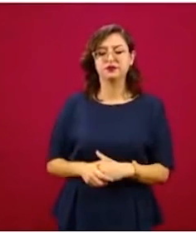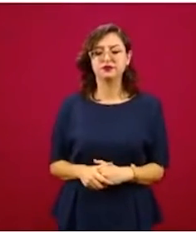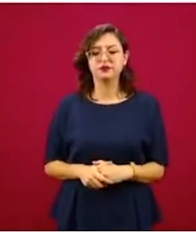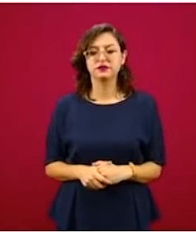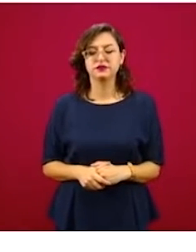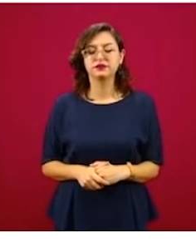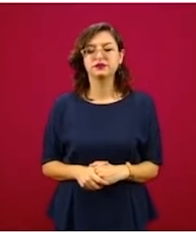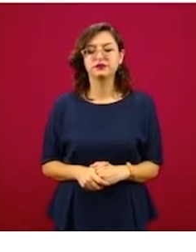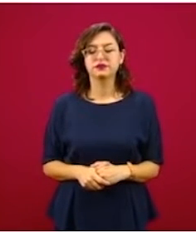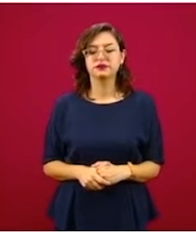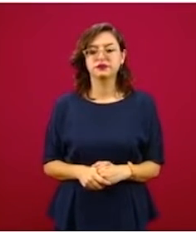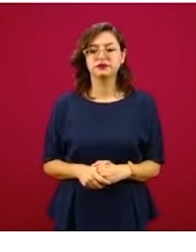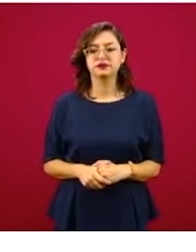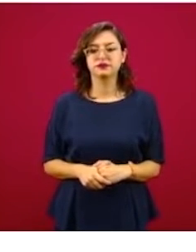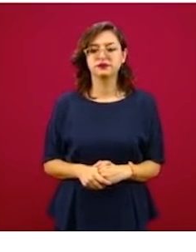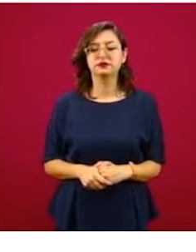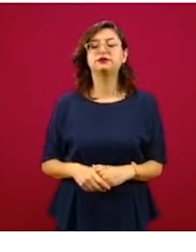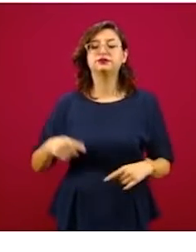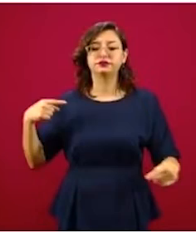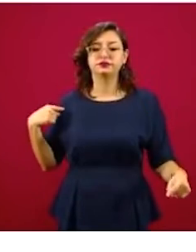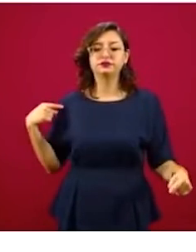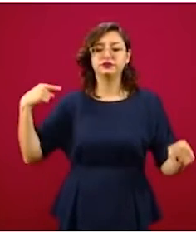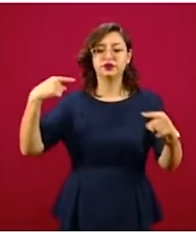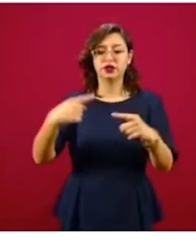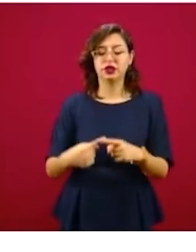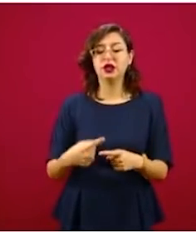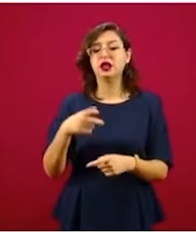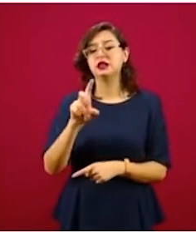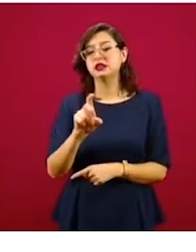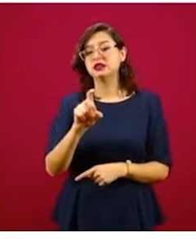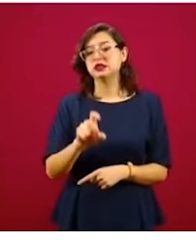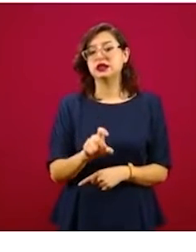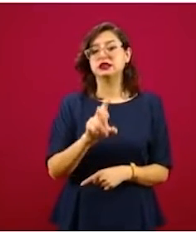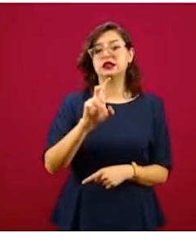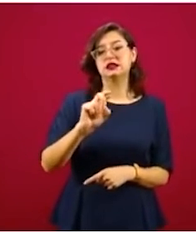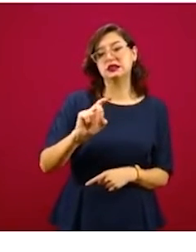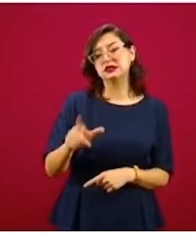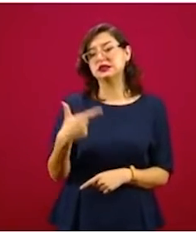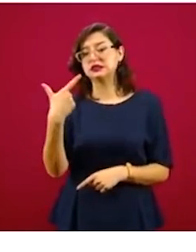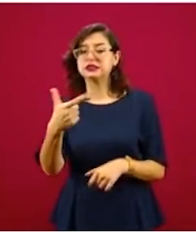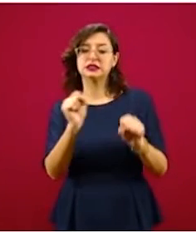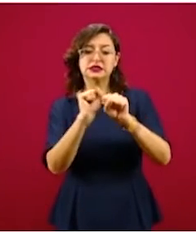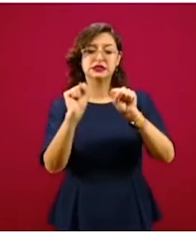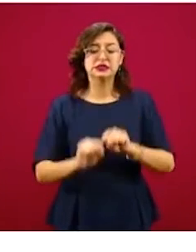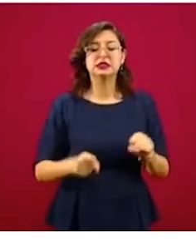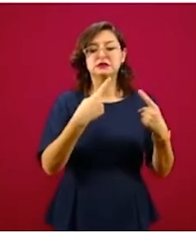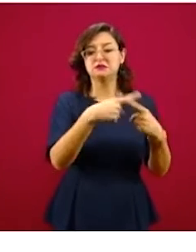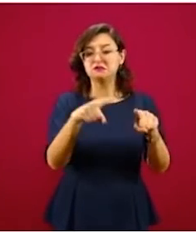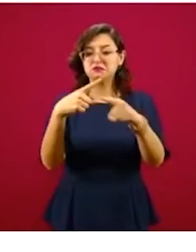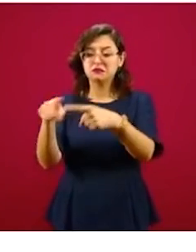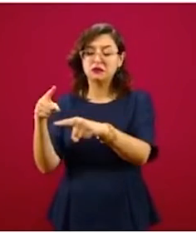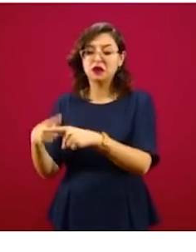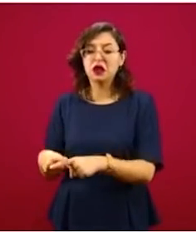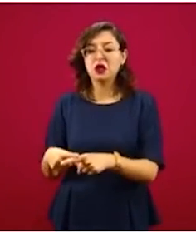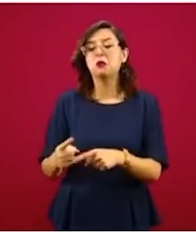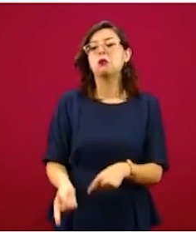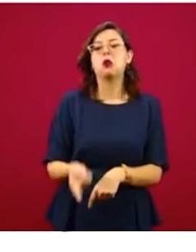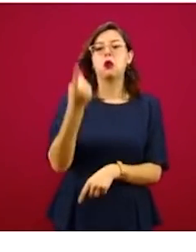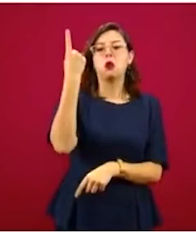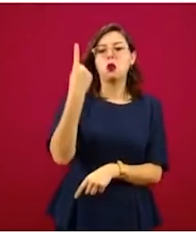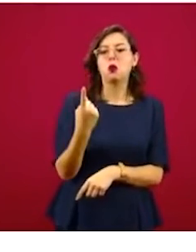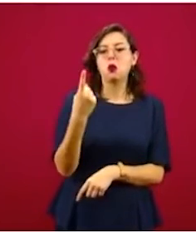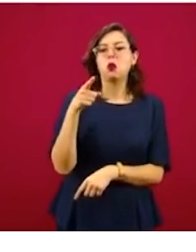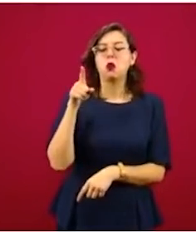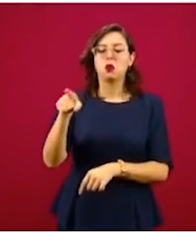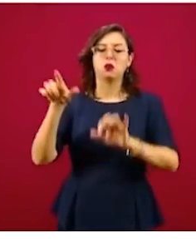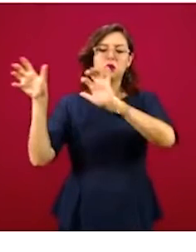territorio nacional. Al día de hoy de esos entre 30 y 37 sistemas se ha presentado uno nada más en el Atlántico, la tormenta